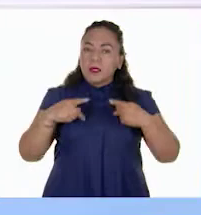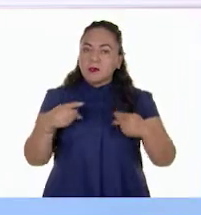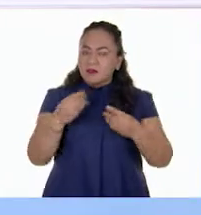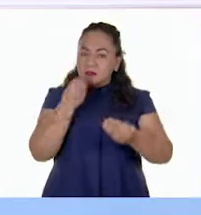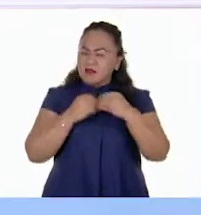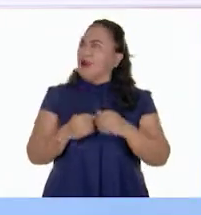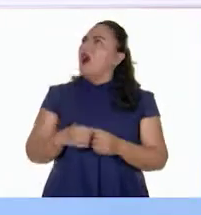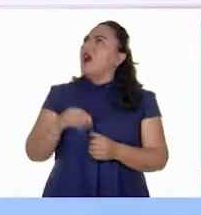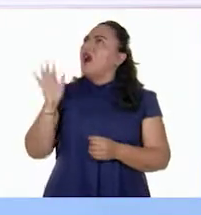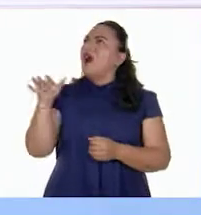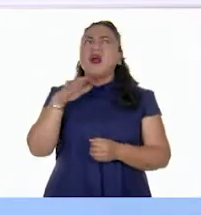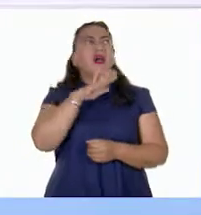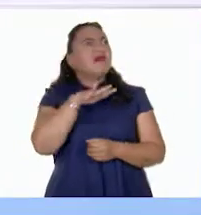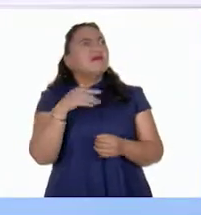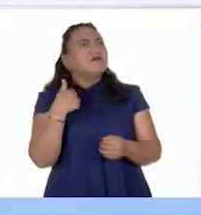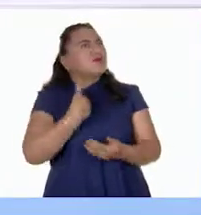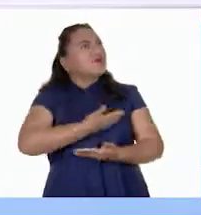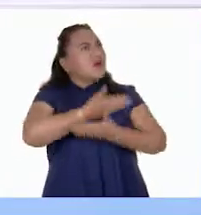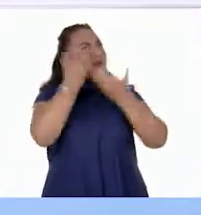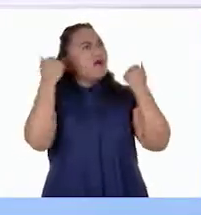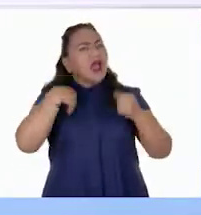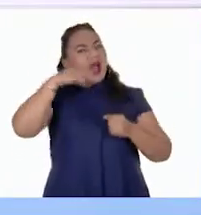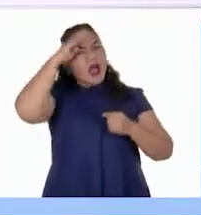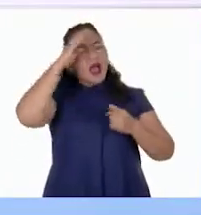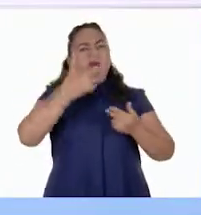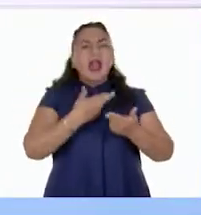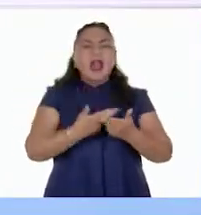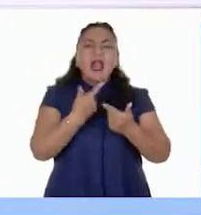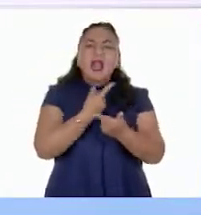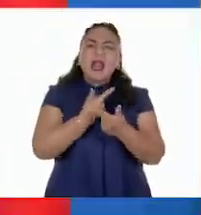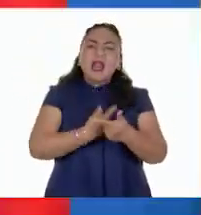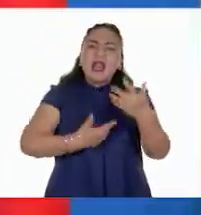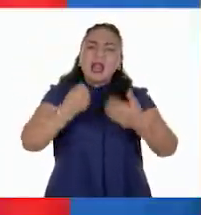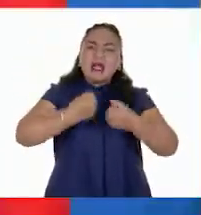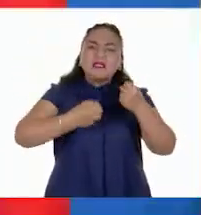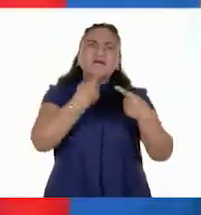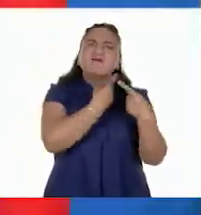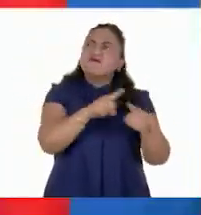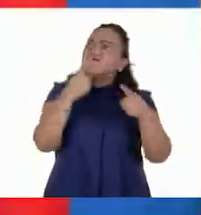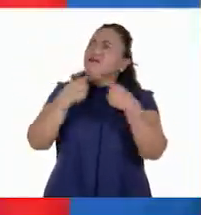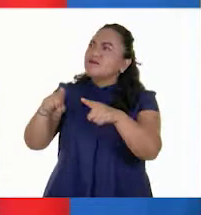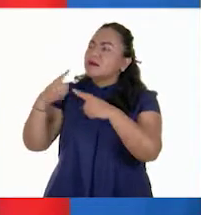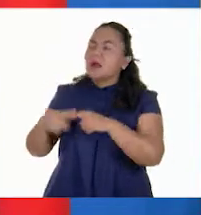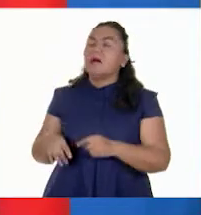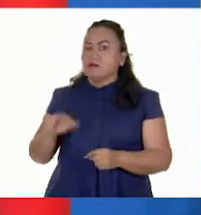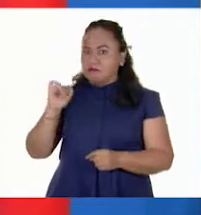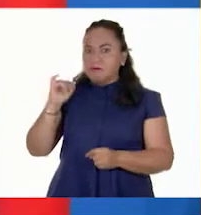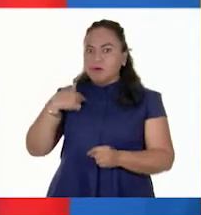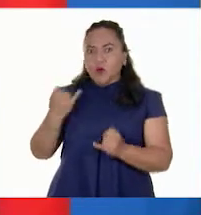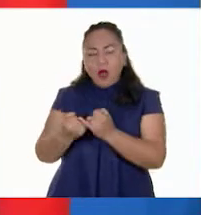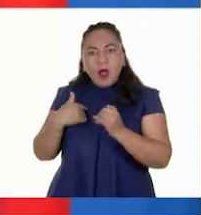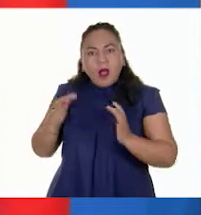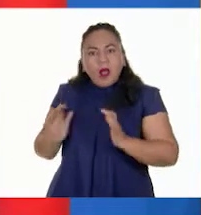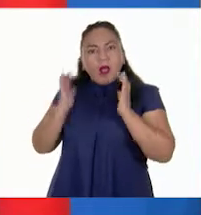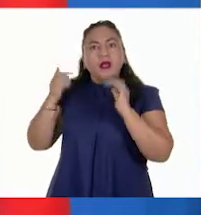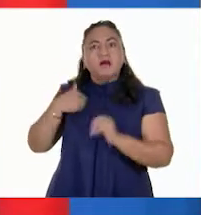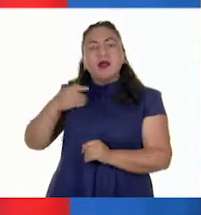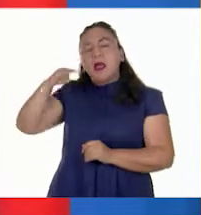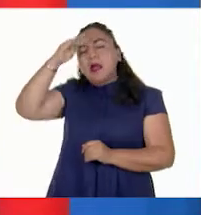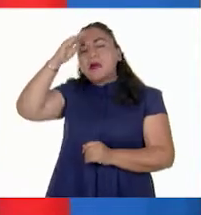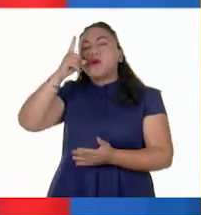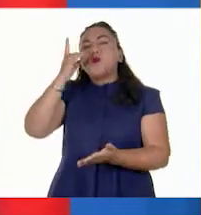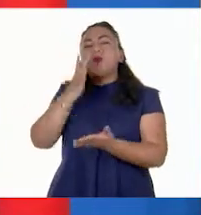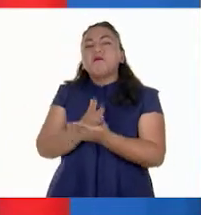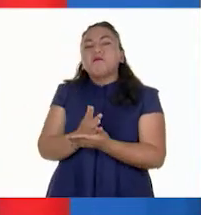no me había imaginado que había tanta variedad de producción de leche. Yo también. Me quedé muy asombrada de saberlo. Yo solo he